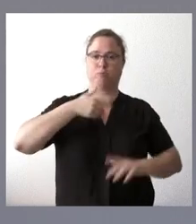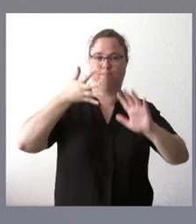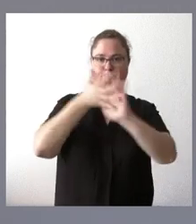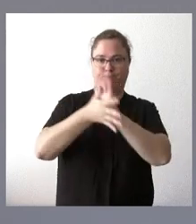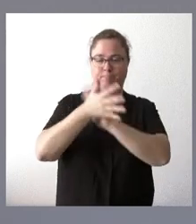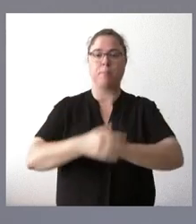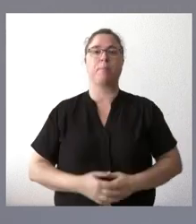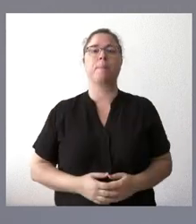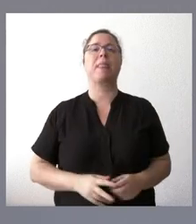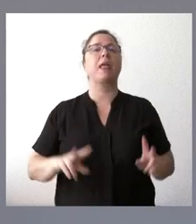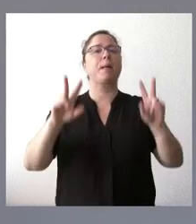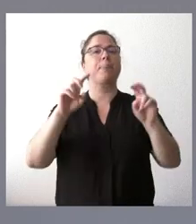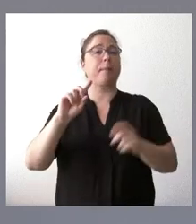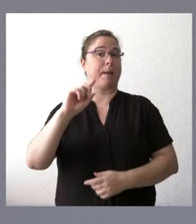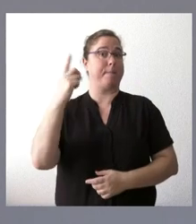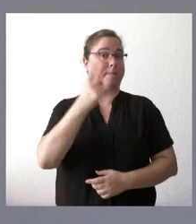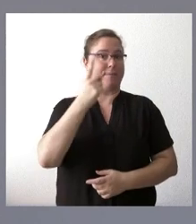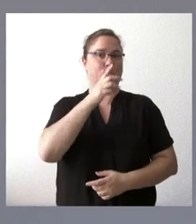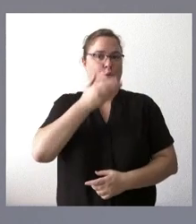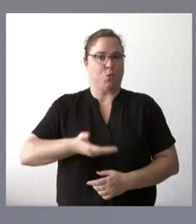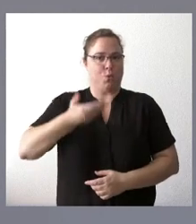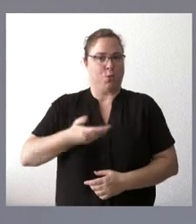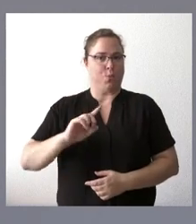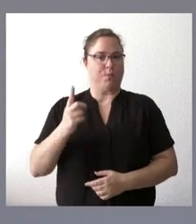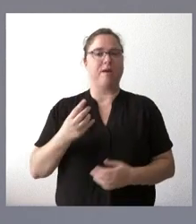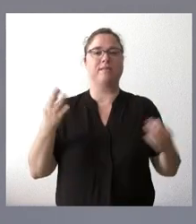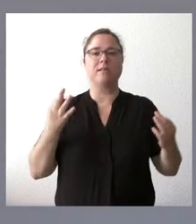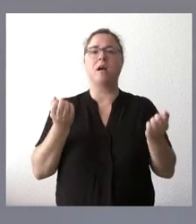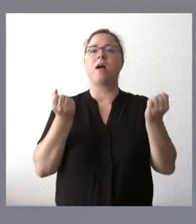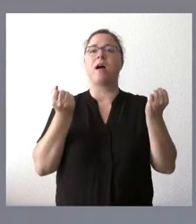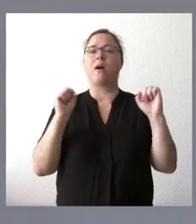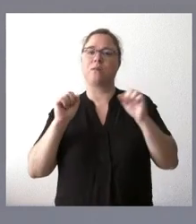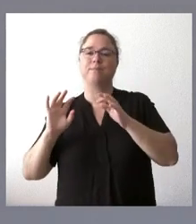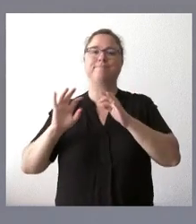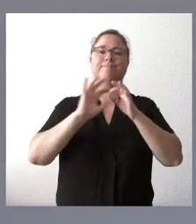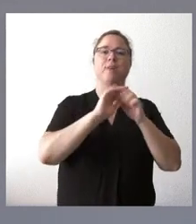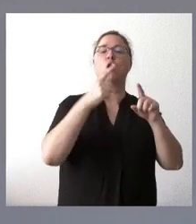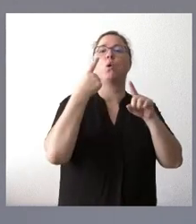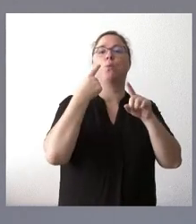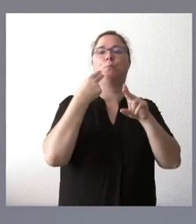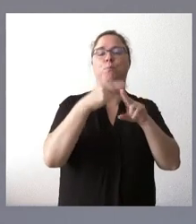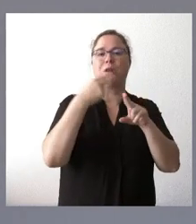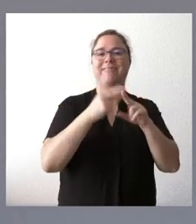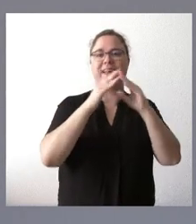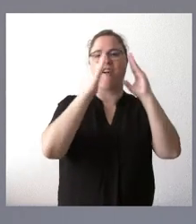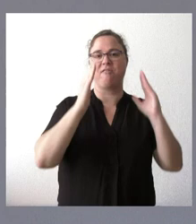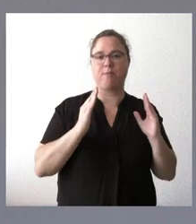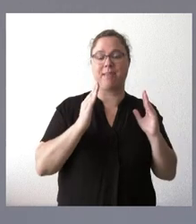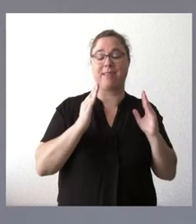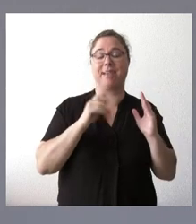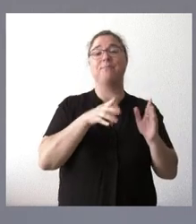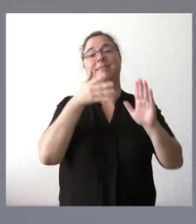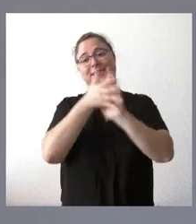primero de los asuntos, quizá por orden de relevancia y aunque tiene que ver con política de vivienda, y lo podría explicar el consejero de Medio Ambiente,